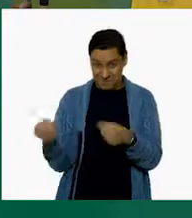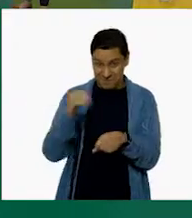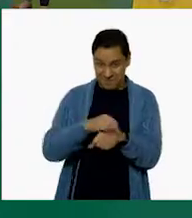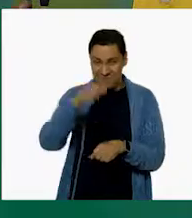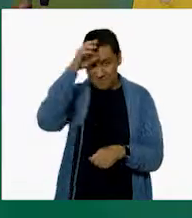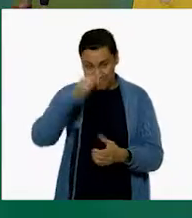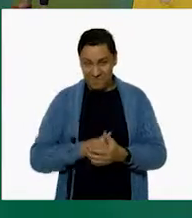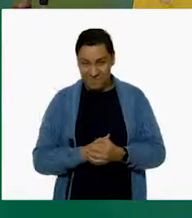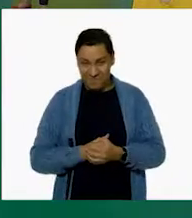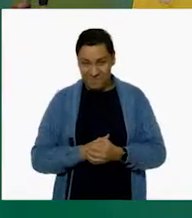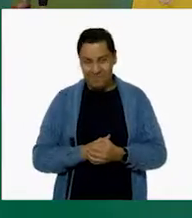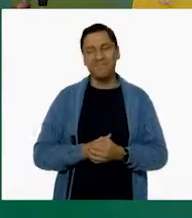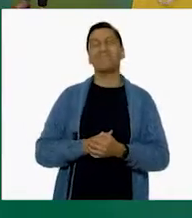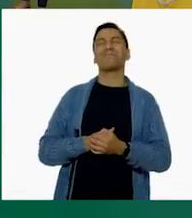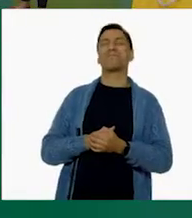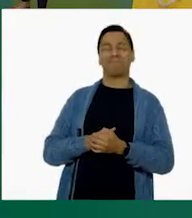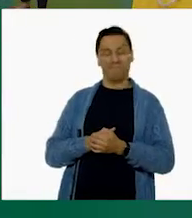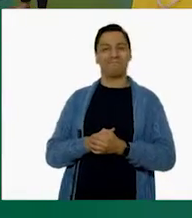encanta, ¿verdad? ¡Sí!